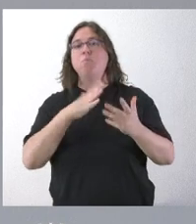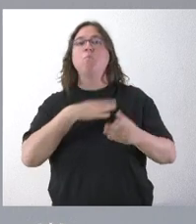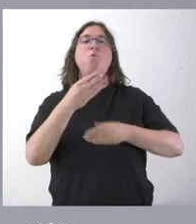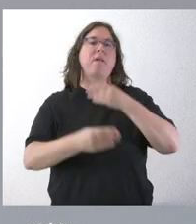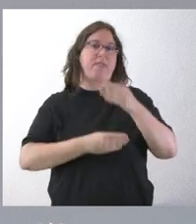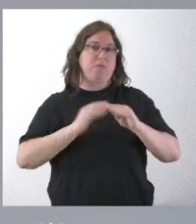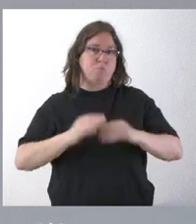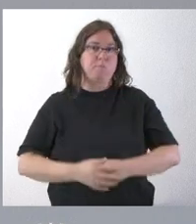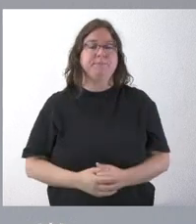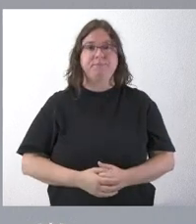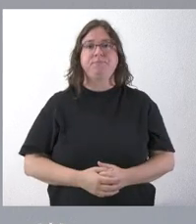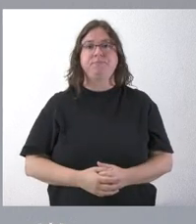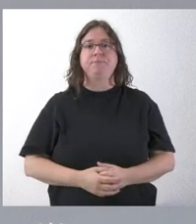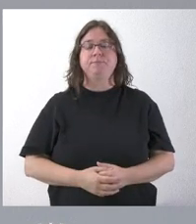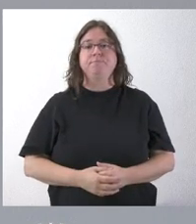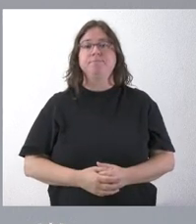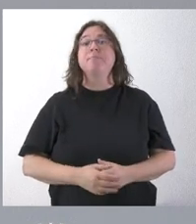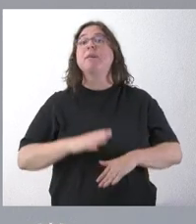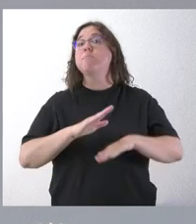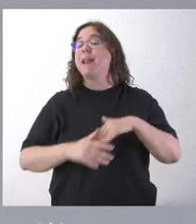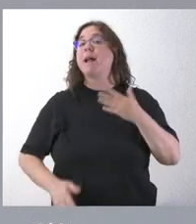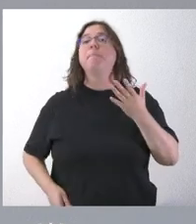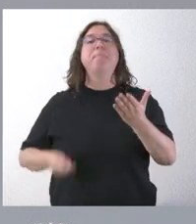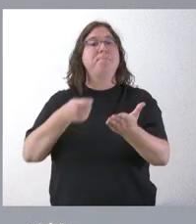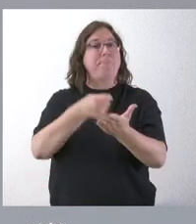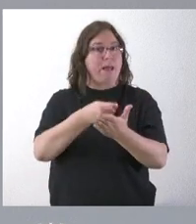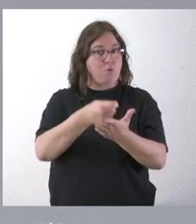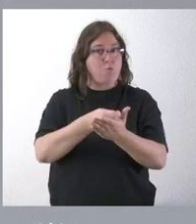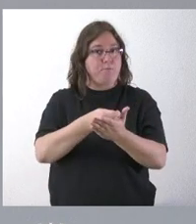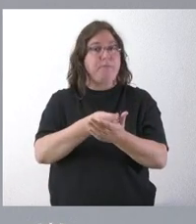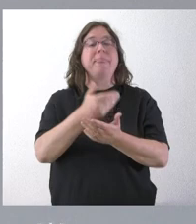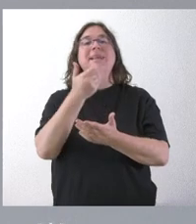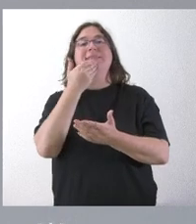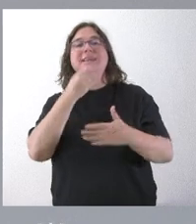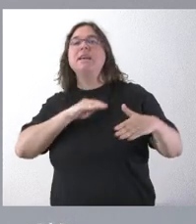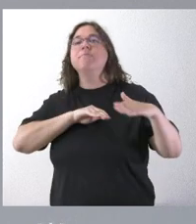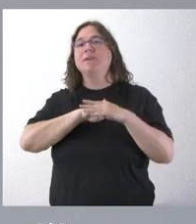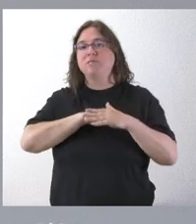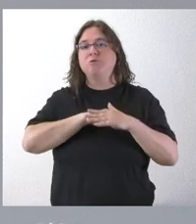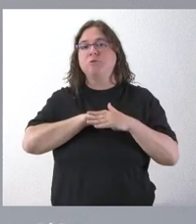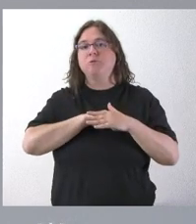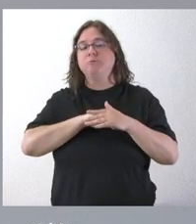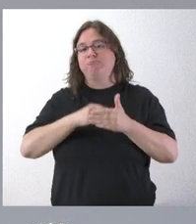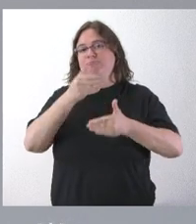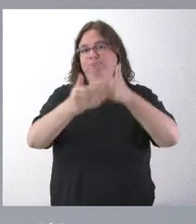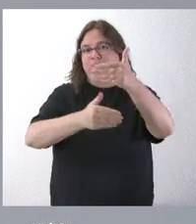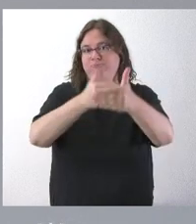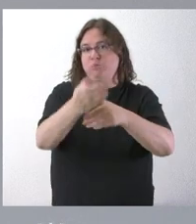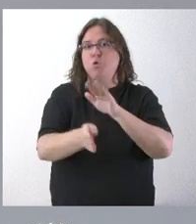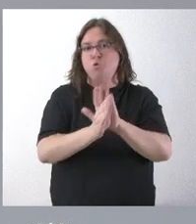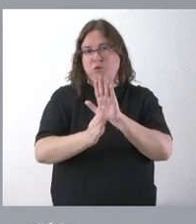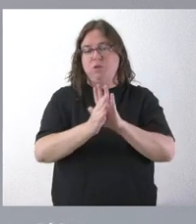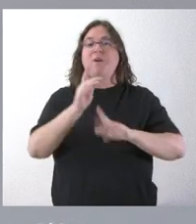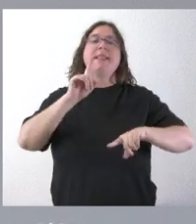corporaciones locales. De tal manera que el pago, cuando hay inversiones por el medio, va a ser sucesivo y consecutivo a medida